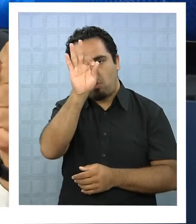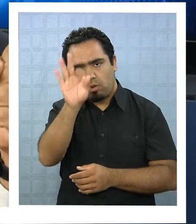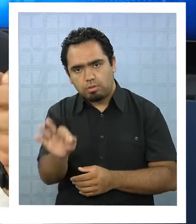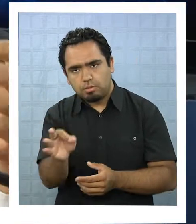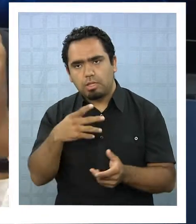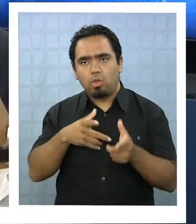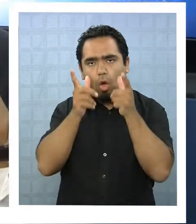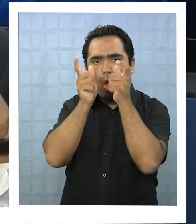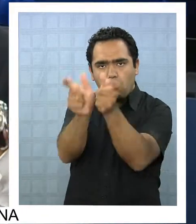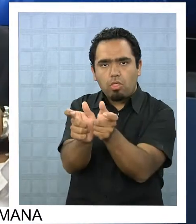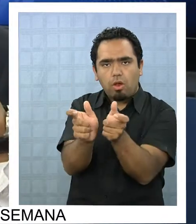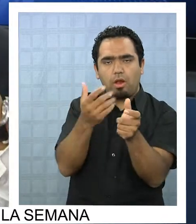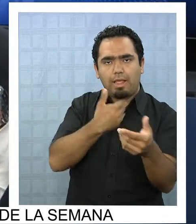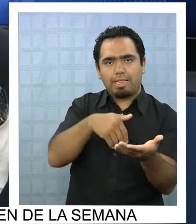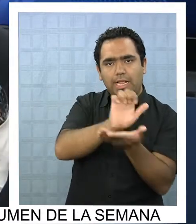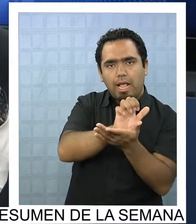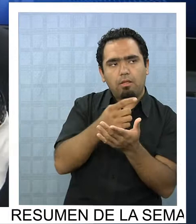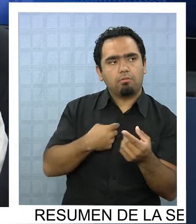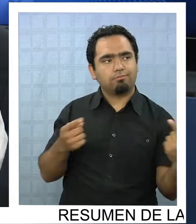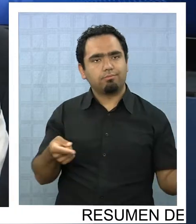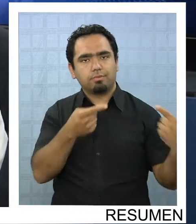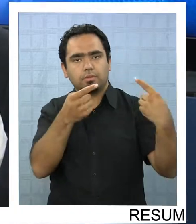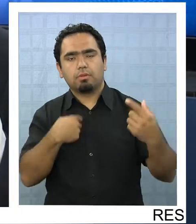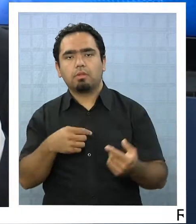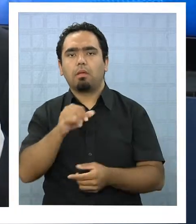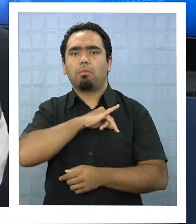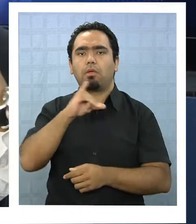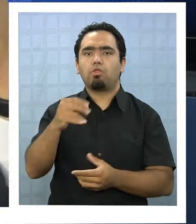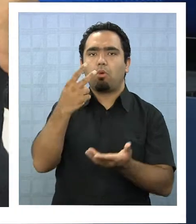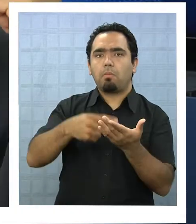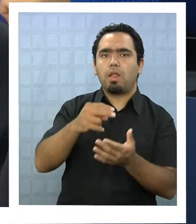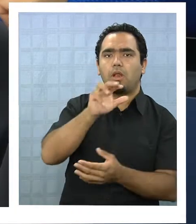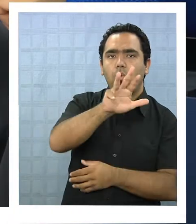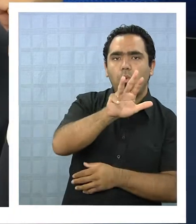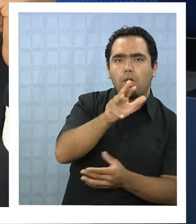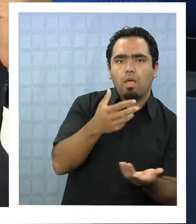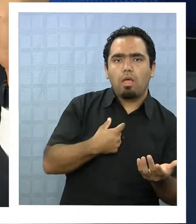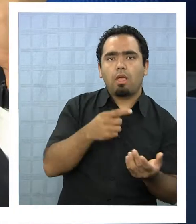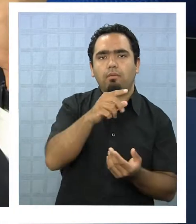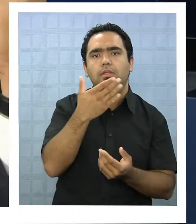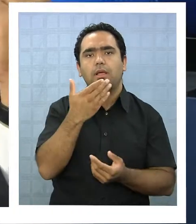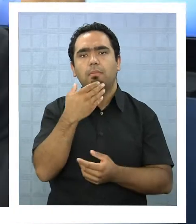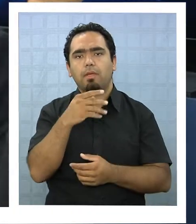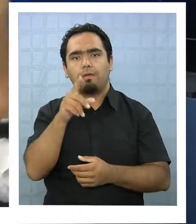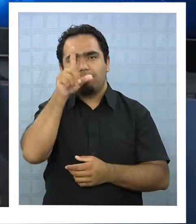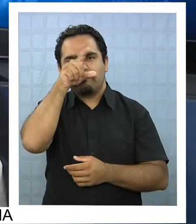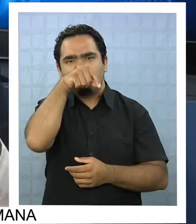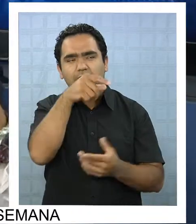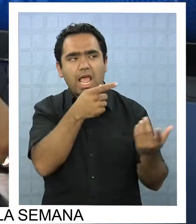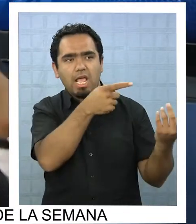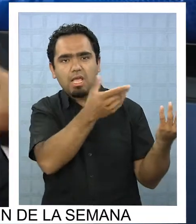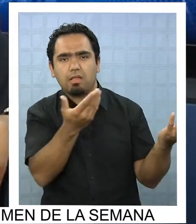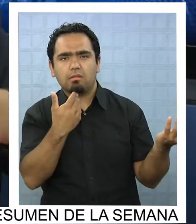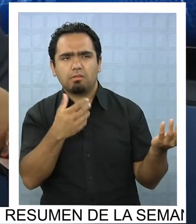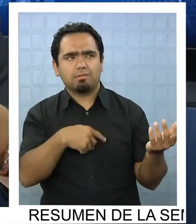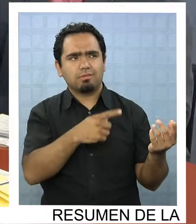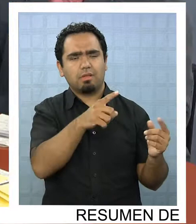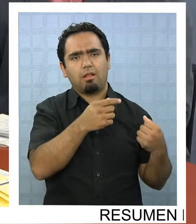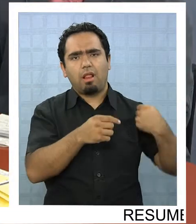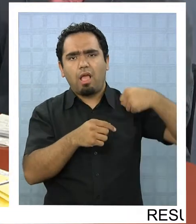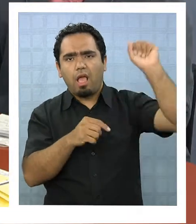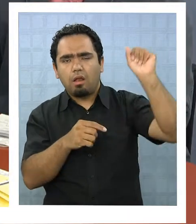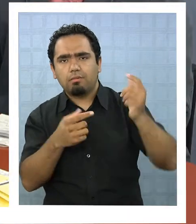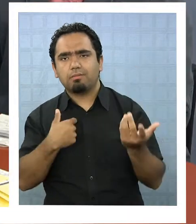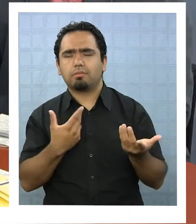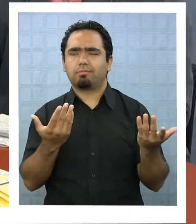controle yo dije Royalty el 2009 ganó Eduardo Frei Ruiz Tagle o sea también es un momento que hay conectarse con la